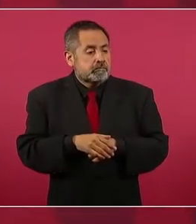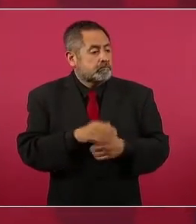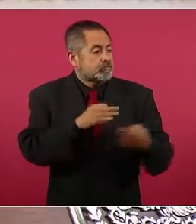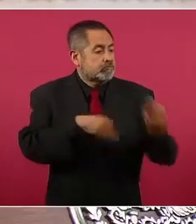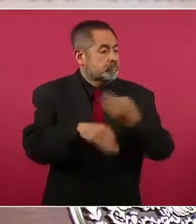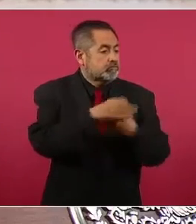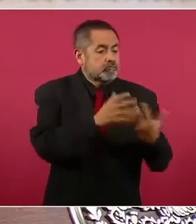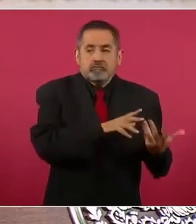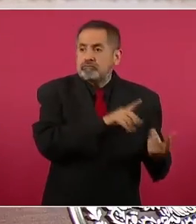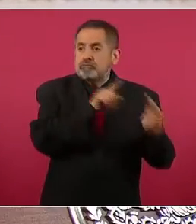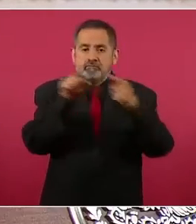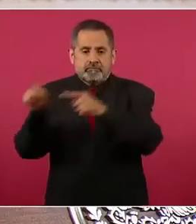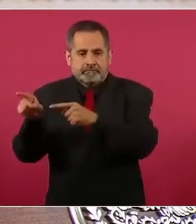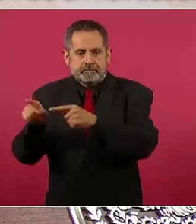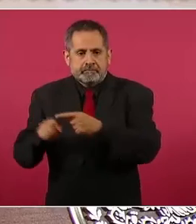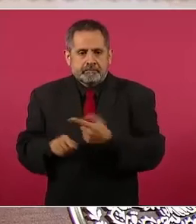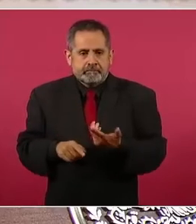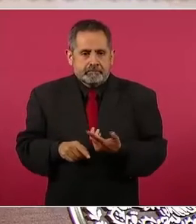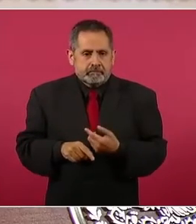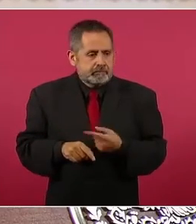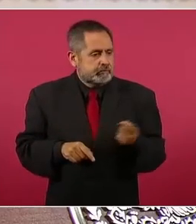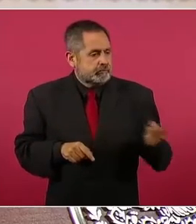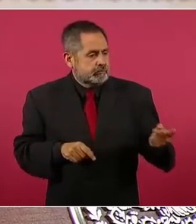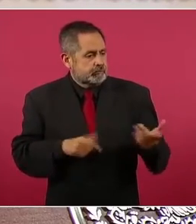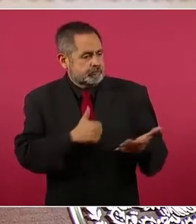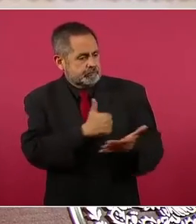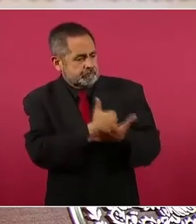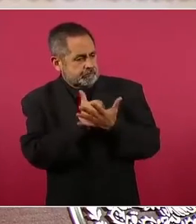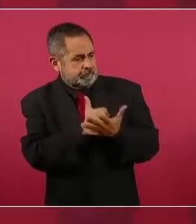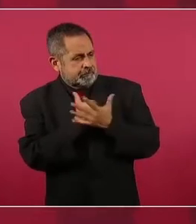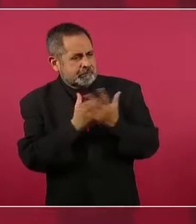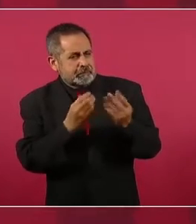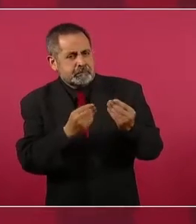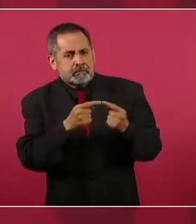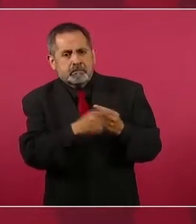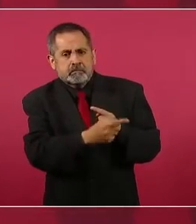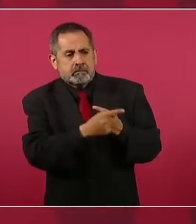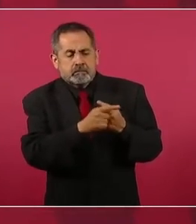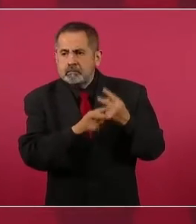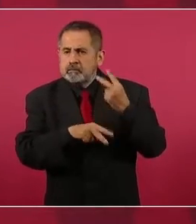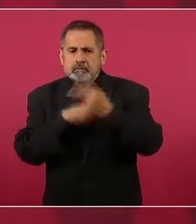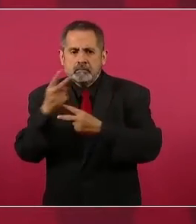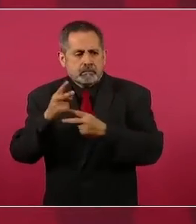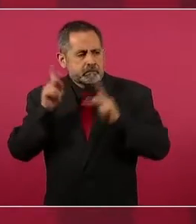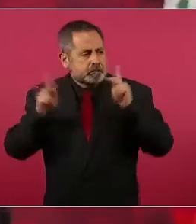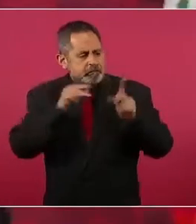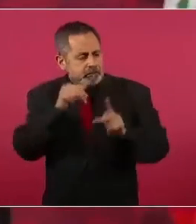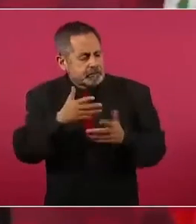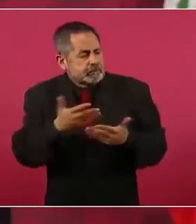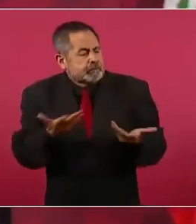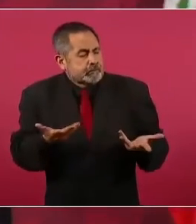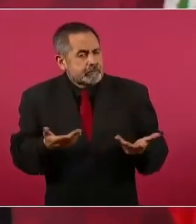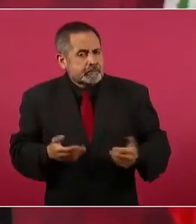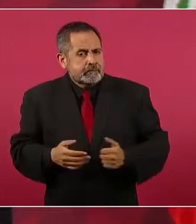y tú que nos ayudaste tanto, no nos visitas.